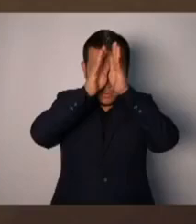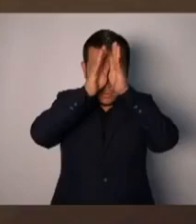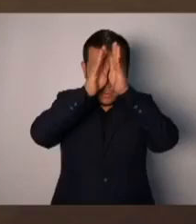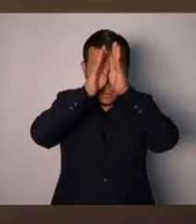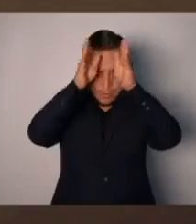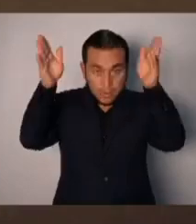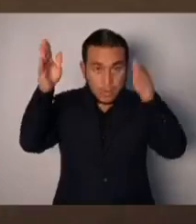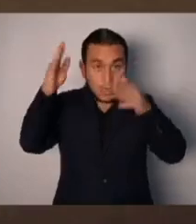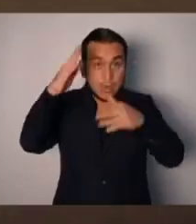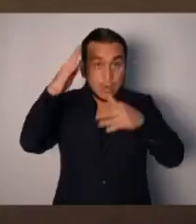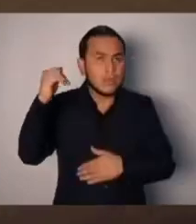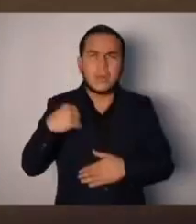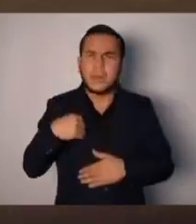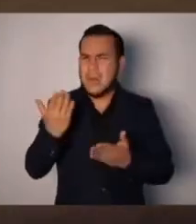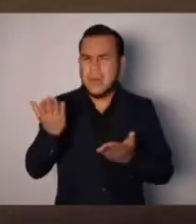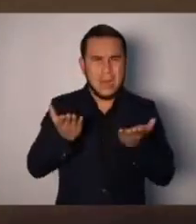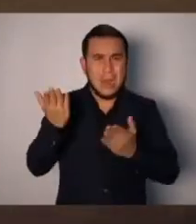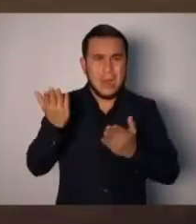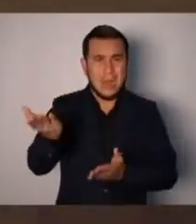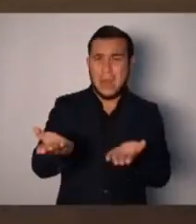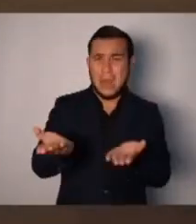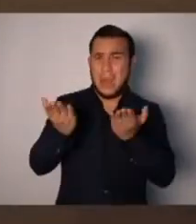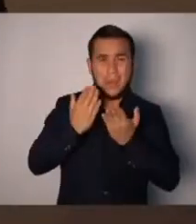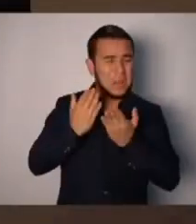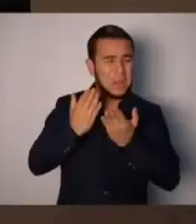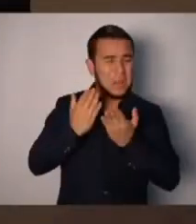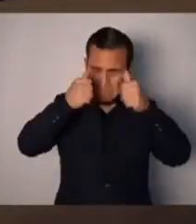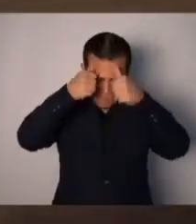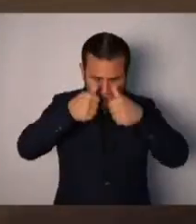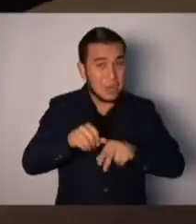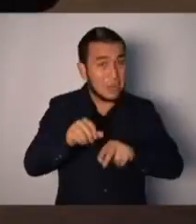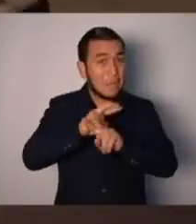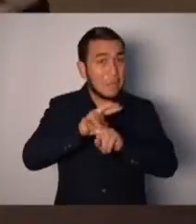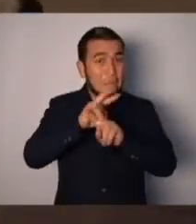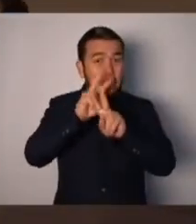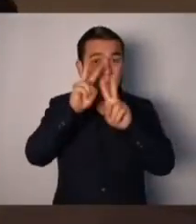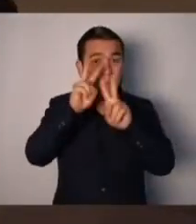No de ninguna restauración ni de los acuerdos de paz. Porque todo eso se lo robaron.